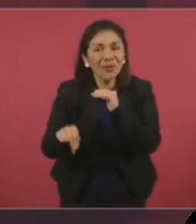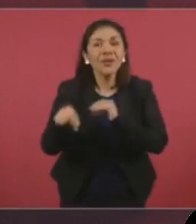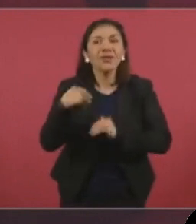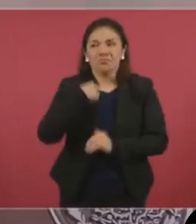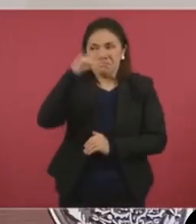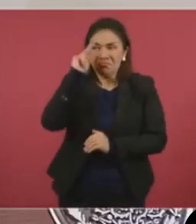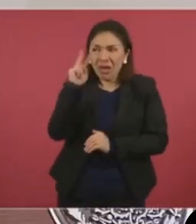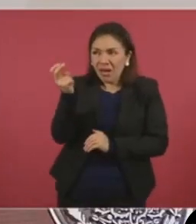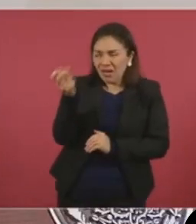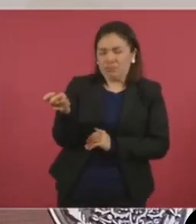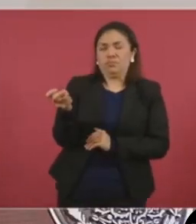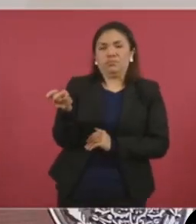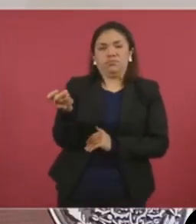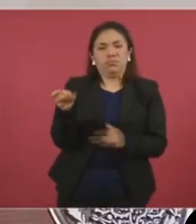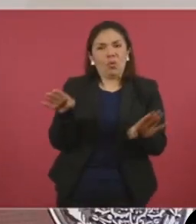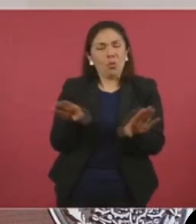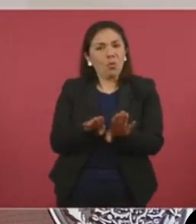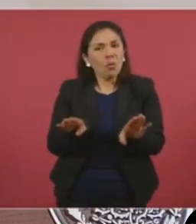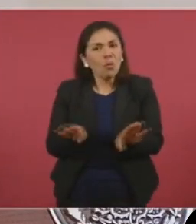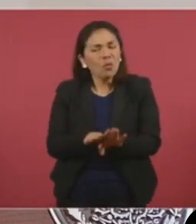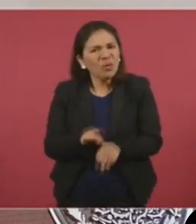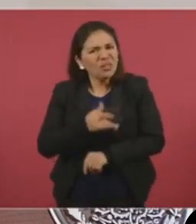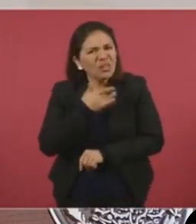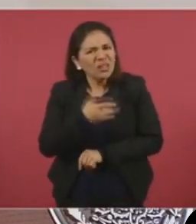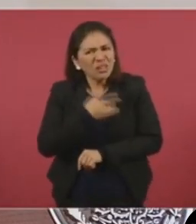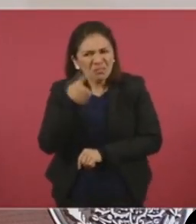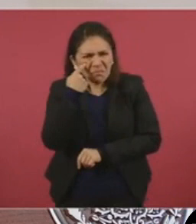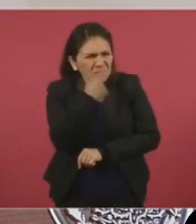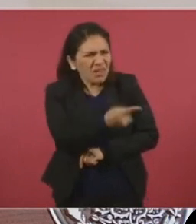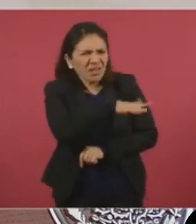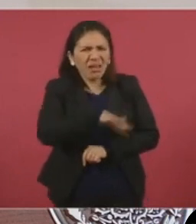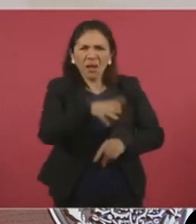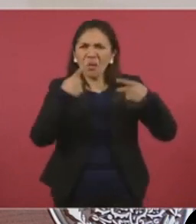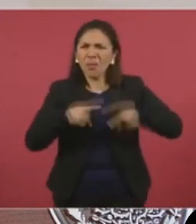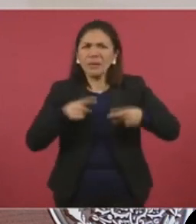ofensivo que habiendo tantas necesidades,